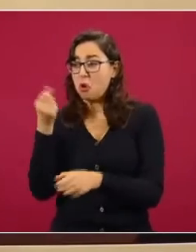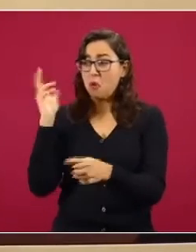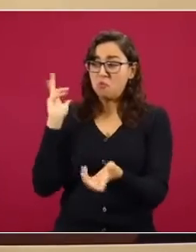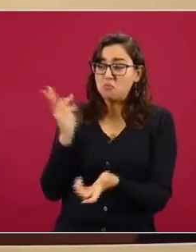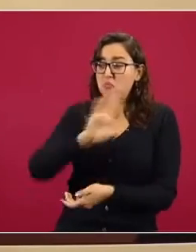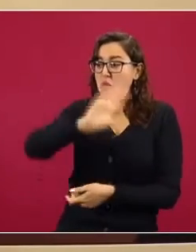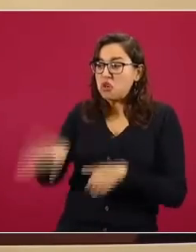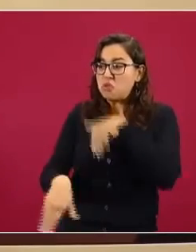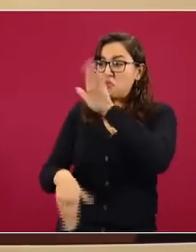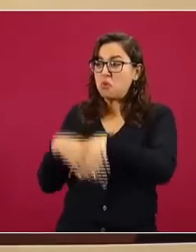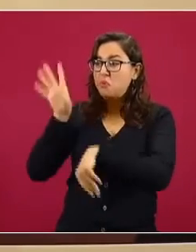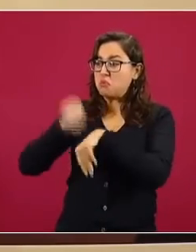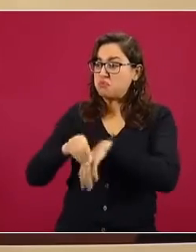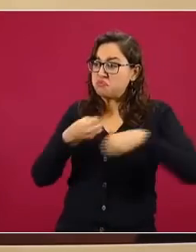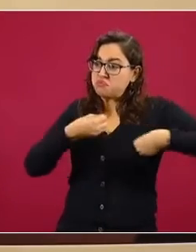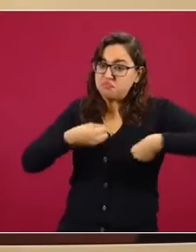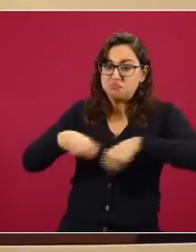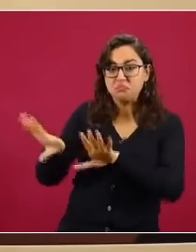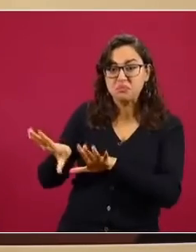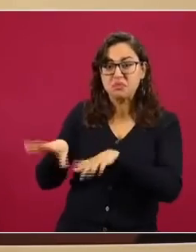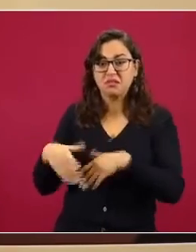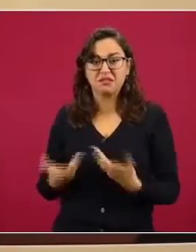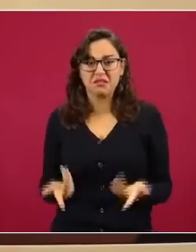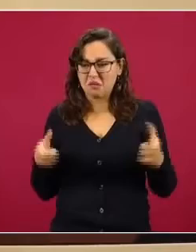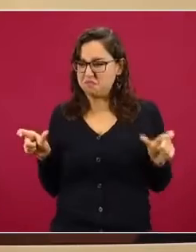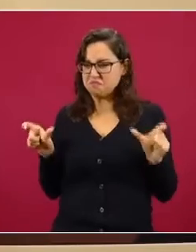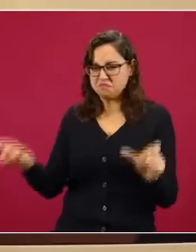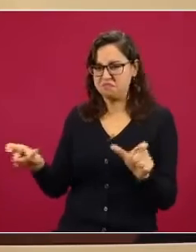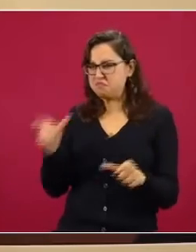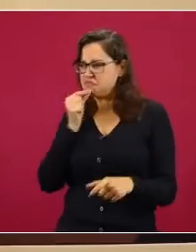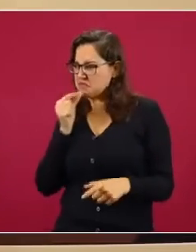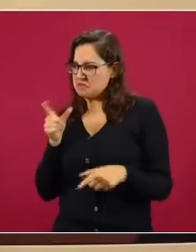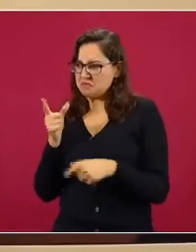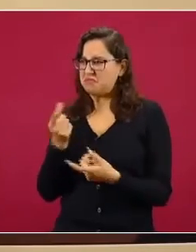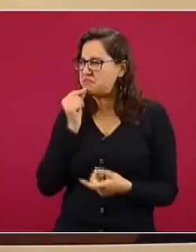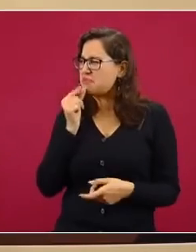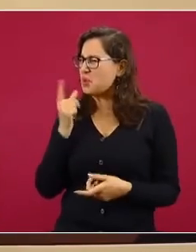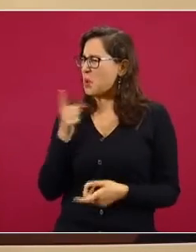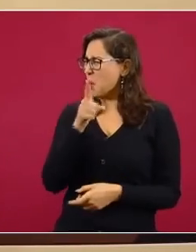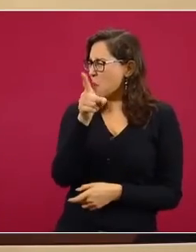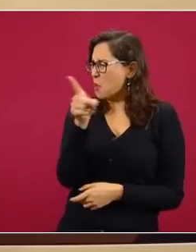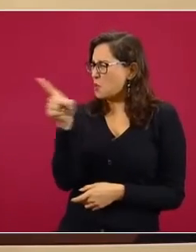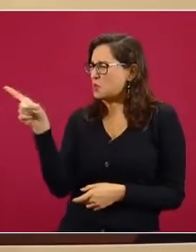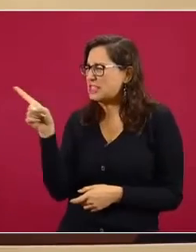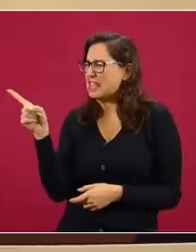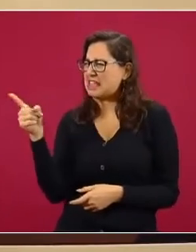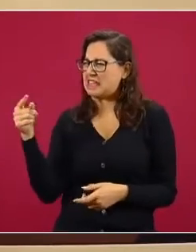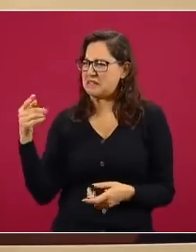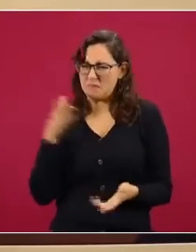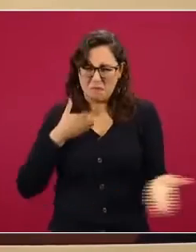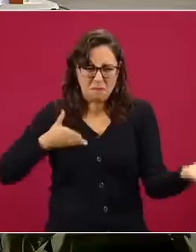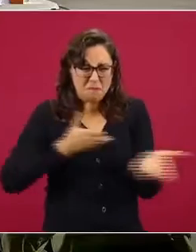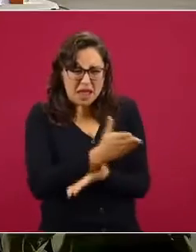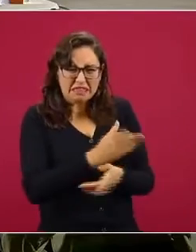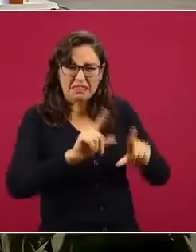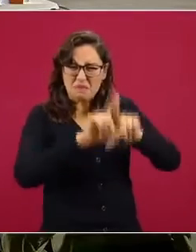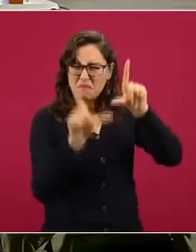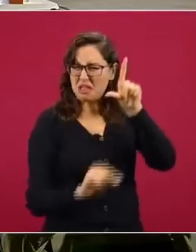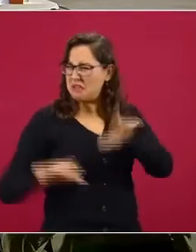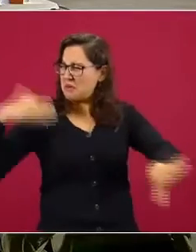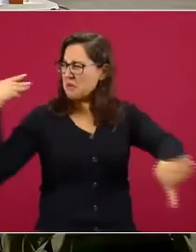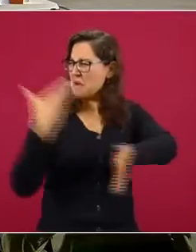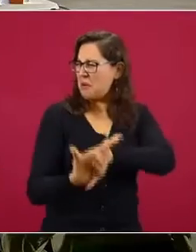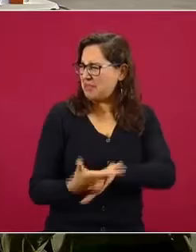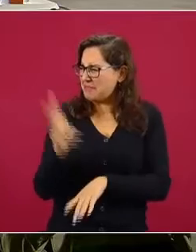siendo casi una ciudad en estado de sitio ¿de verdad se atreven ustedes a llamarnos un país roto? les